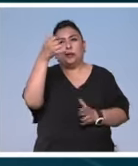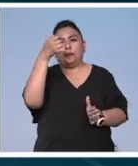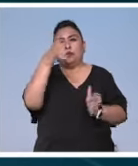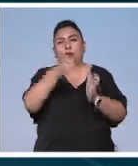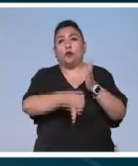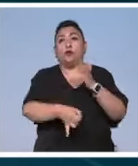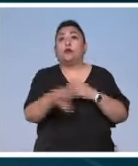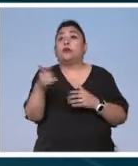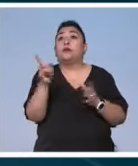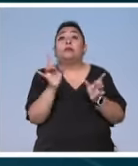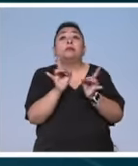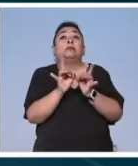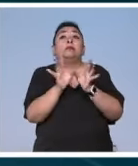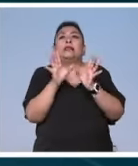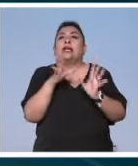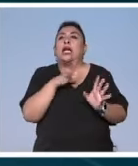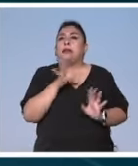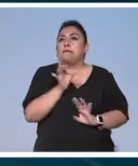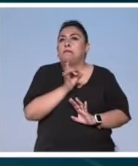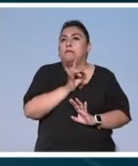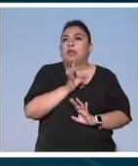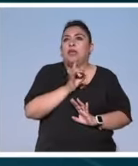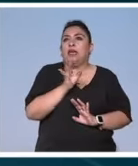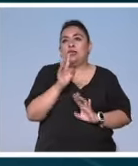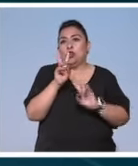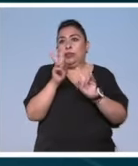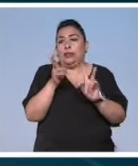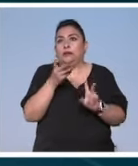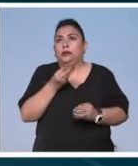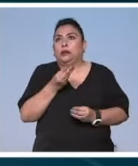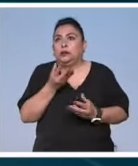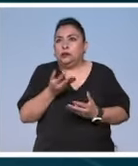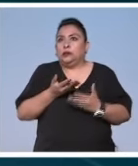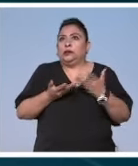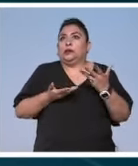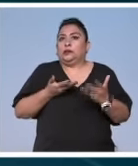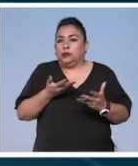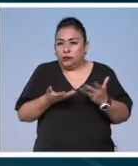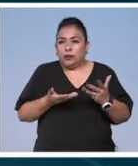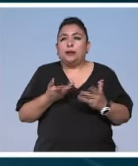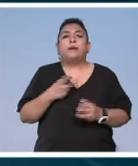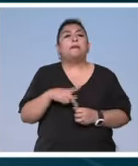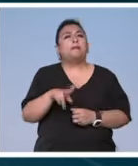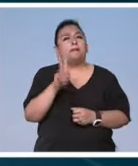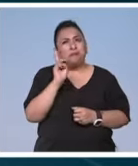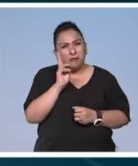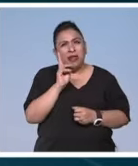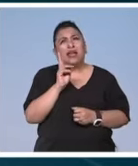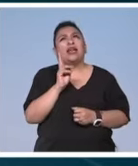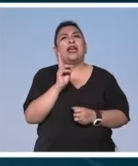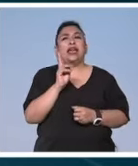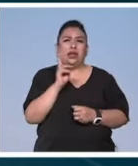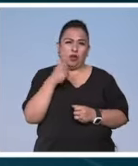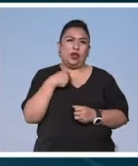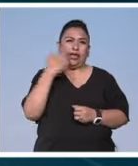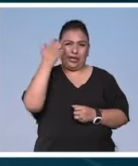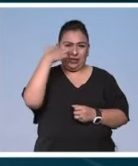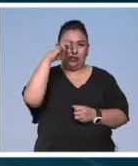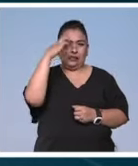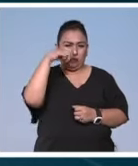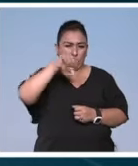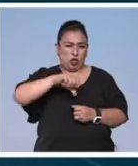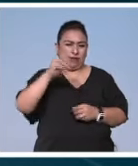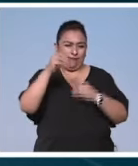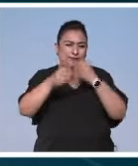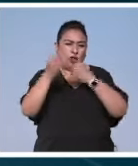profundo. De pronto hay como un miedo de hablar de estos temas pero desde la experiencia ahora con